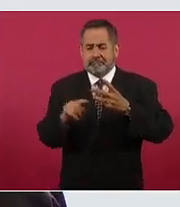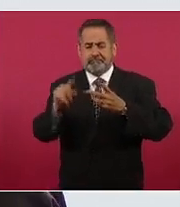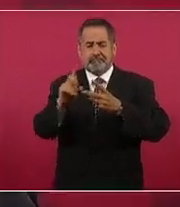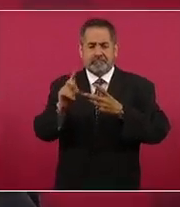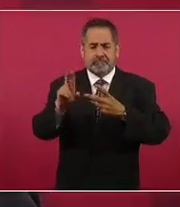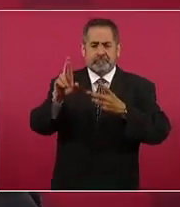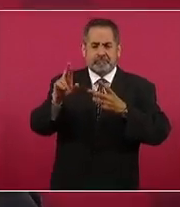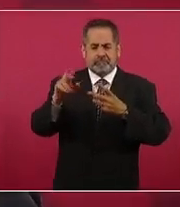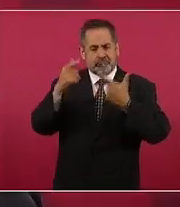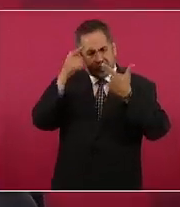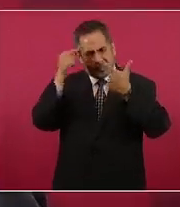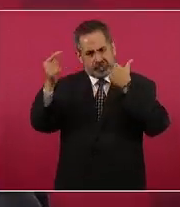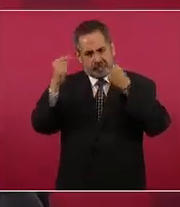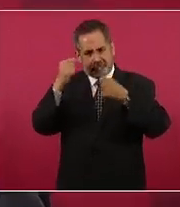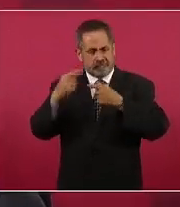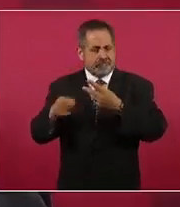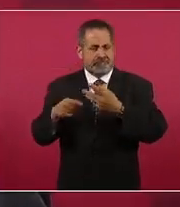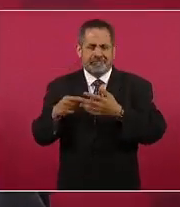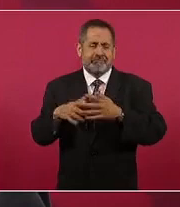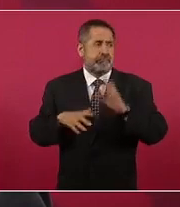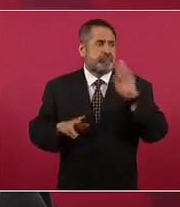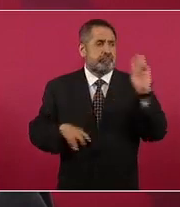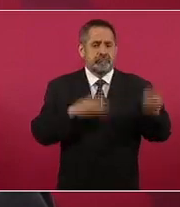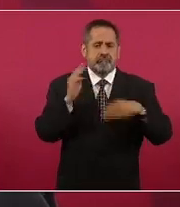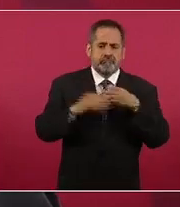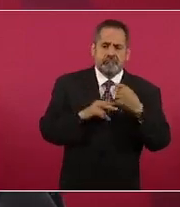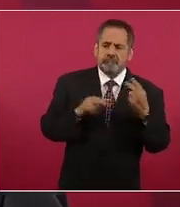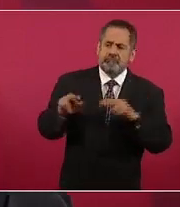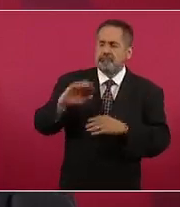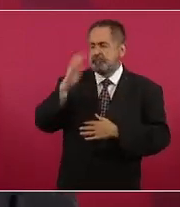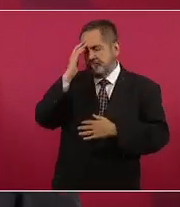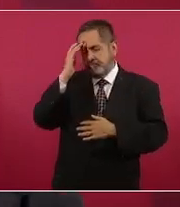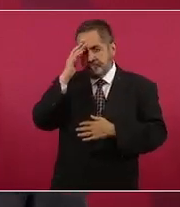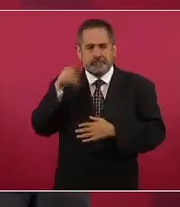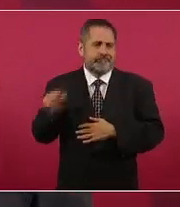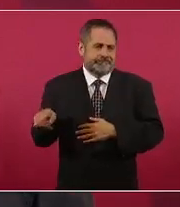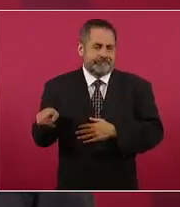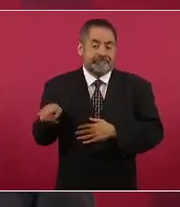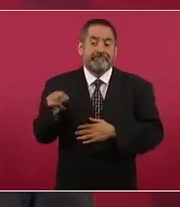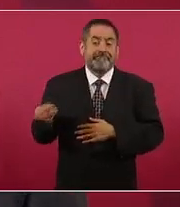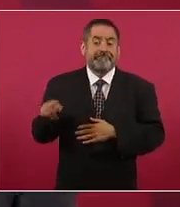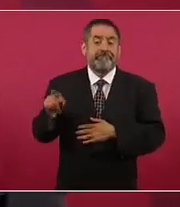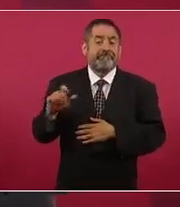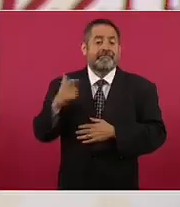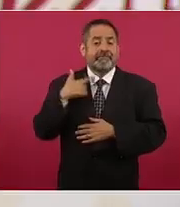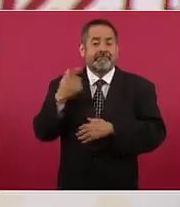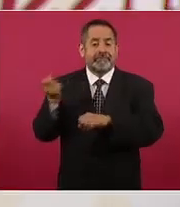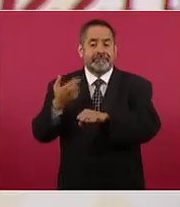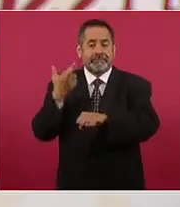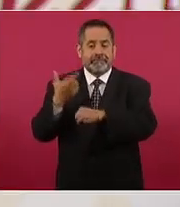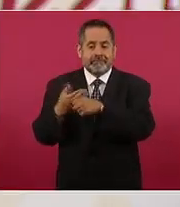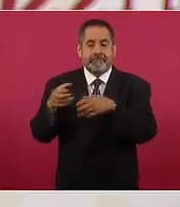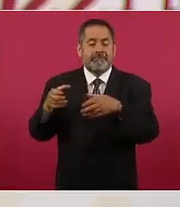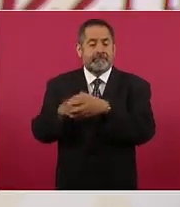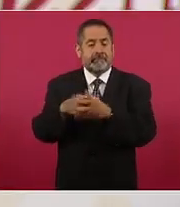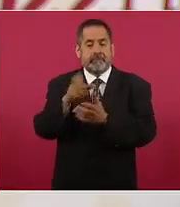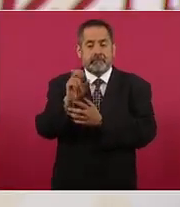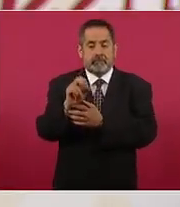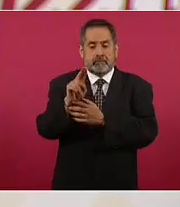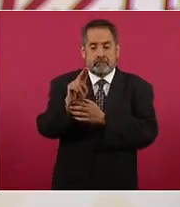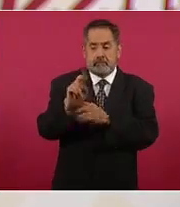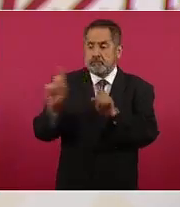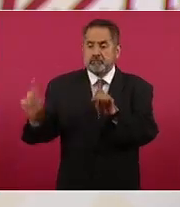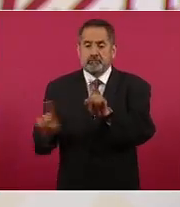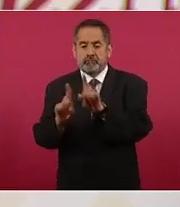reconocida en todo el mundo, diría yo, porque fue también secretaria adjunta de Ban Ki-moon cuando fue secretario general de las Naciones